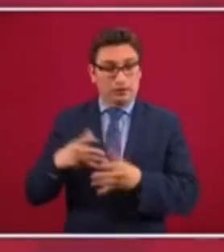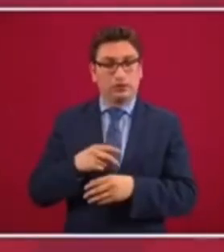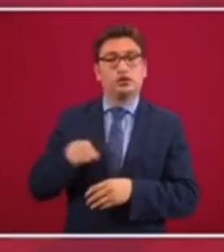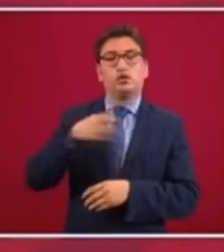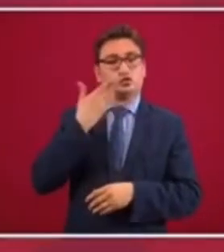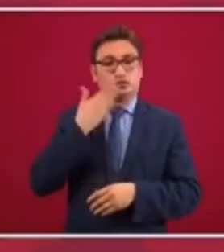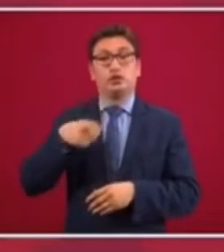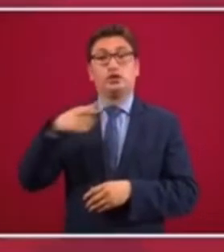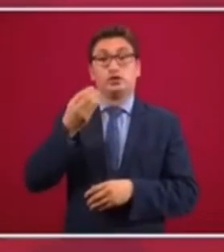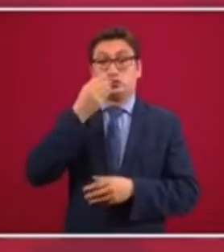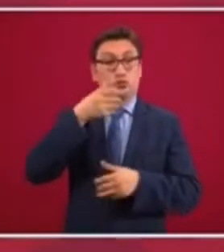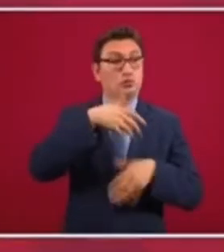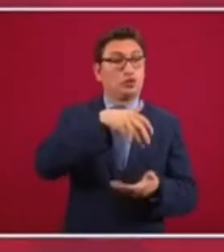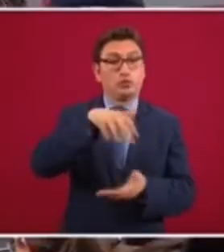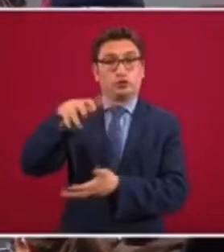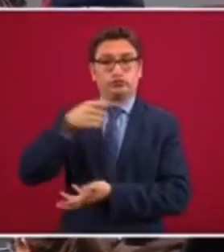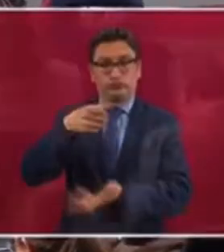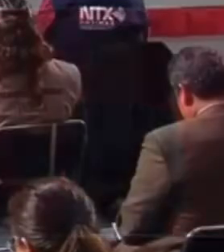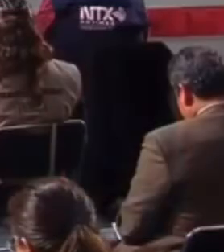he estado viendo que reparten despensas,